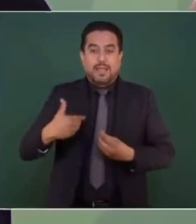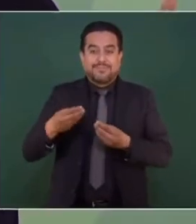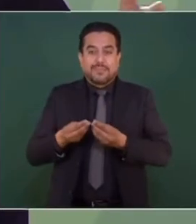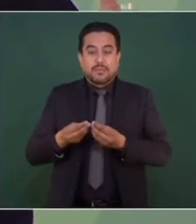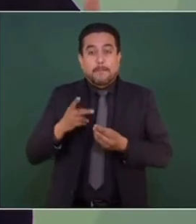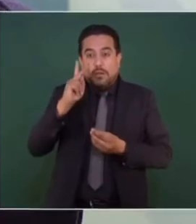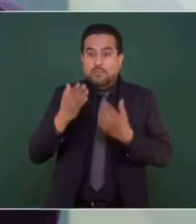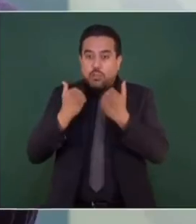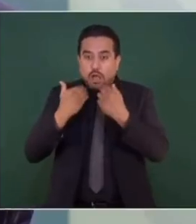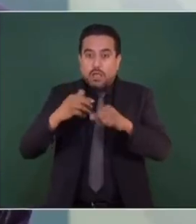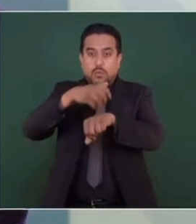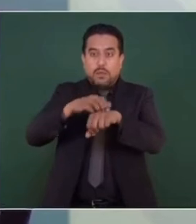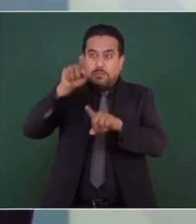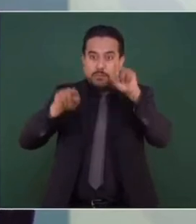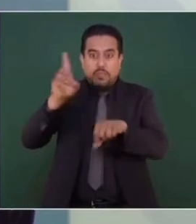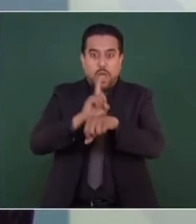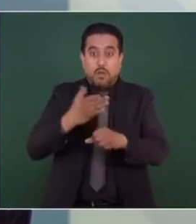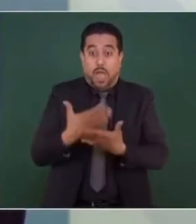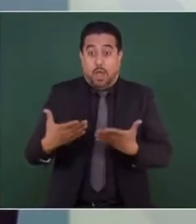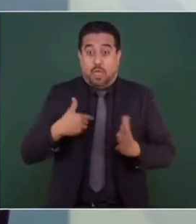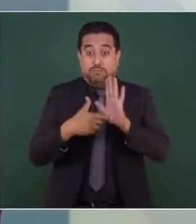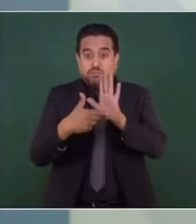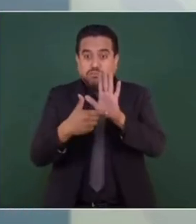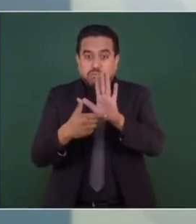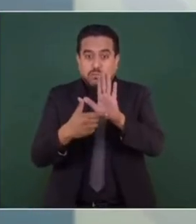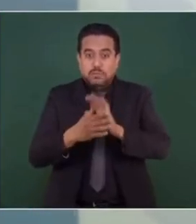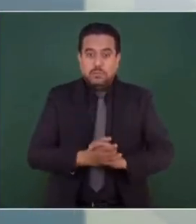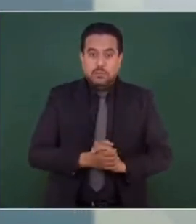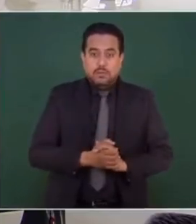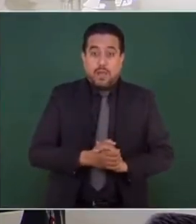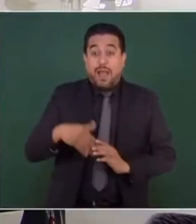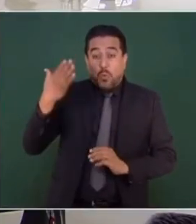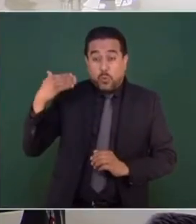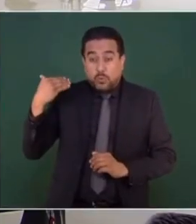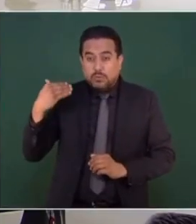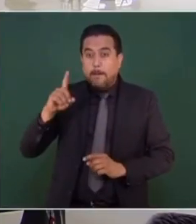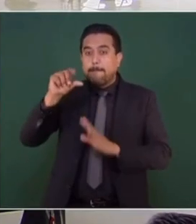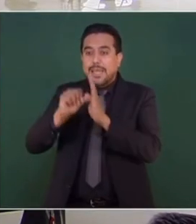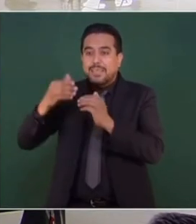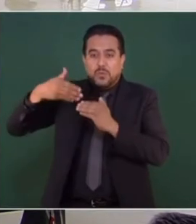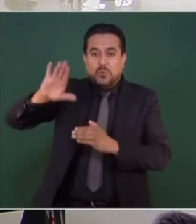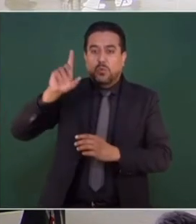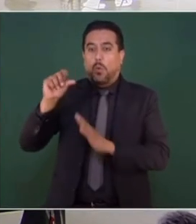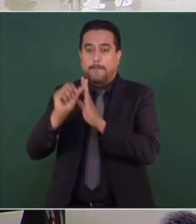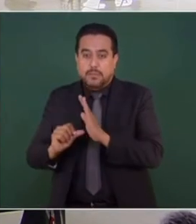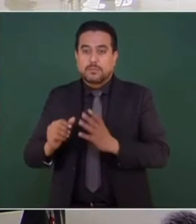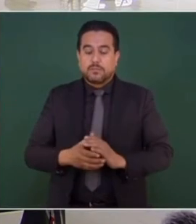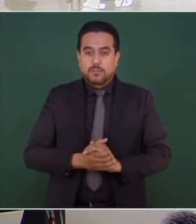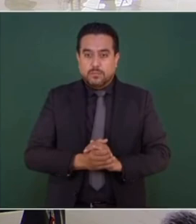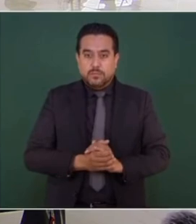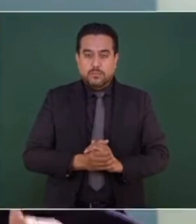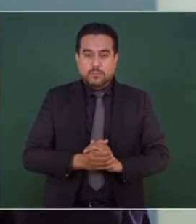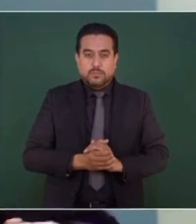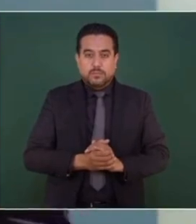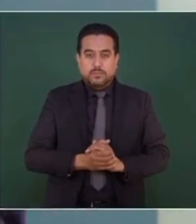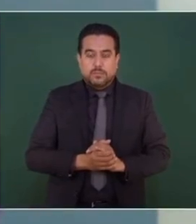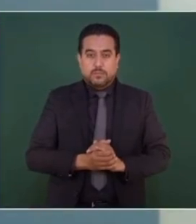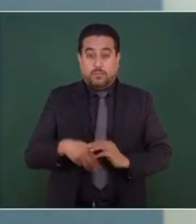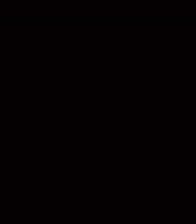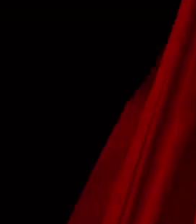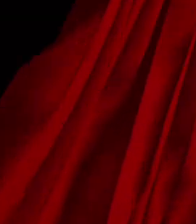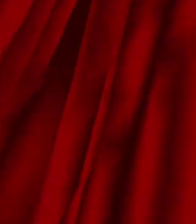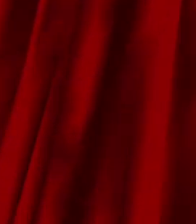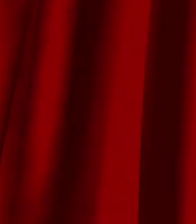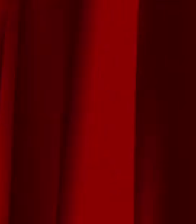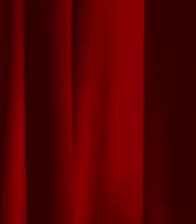No había ni siquiera estadísticas diarias. Se daban a conocer las estadísticas cada mes. Nosotros sabemos lo que sucede todos los días.